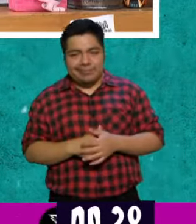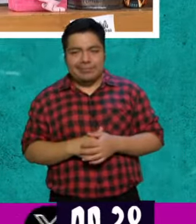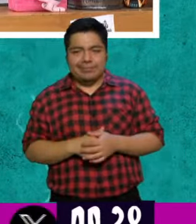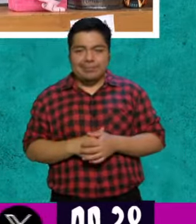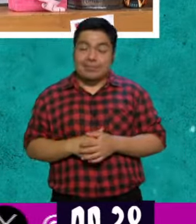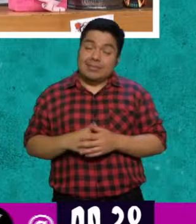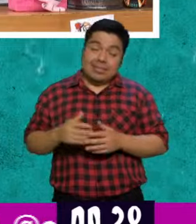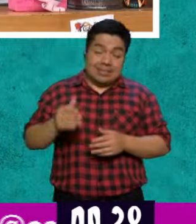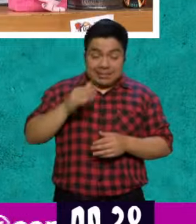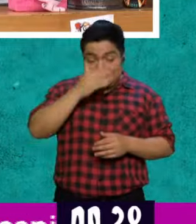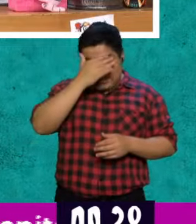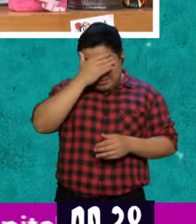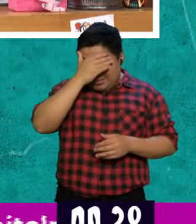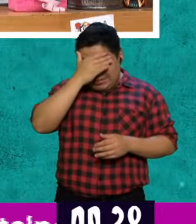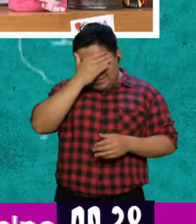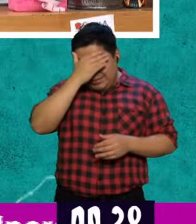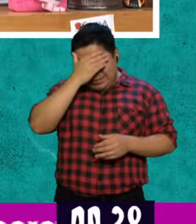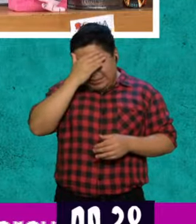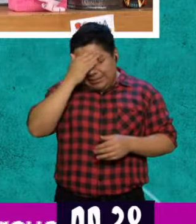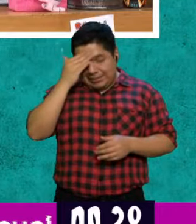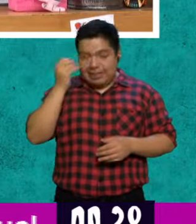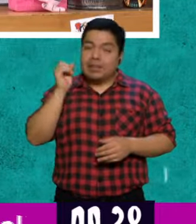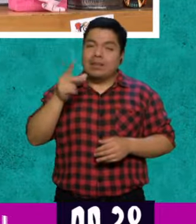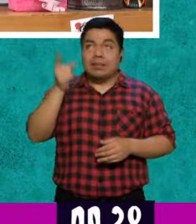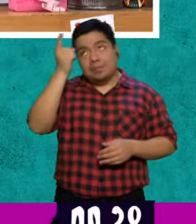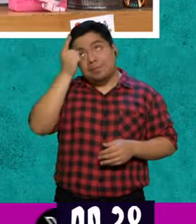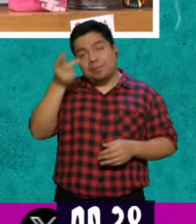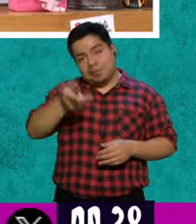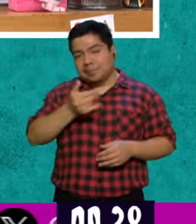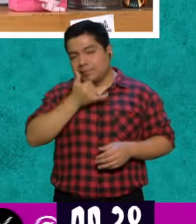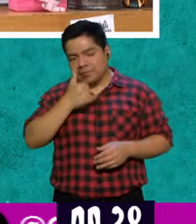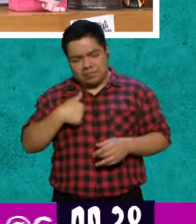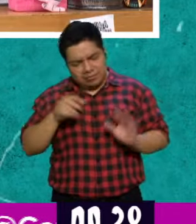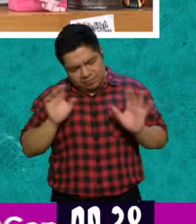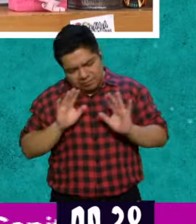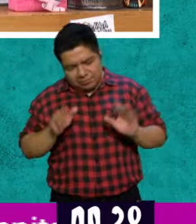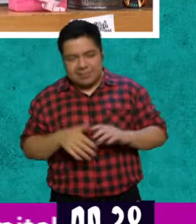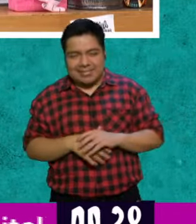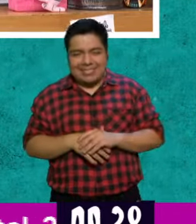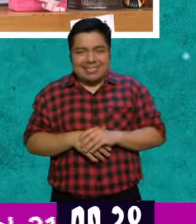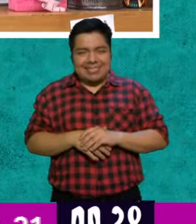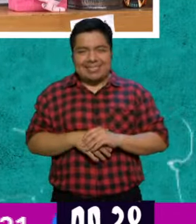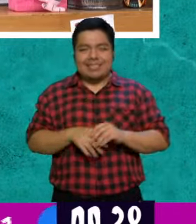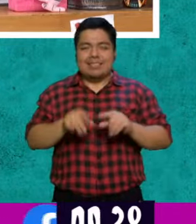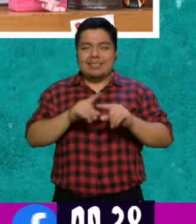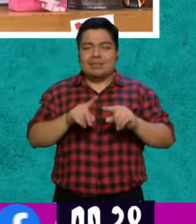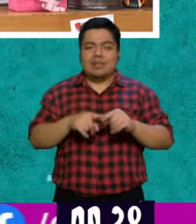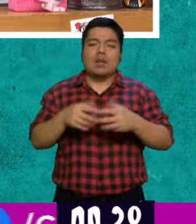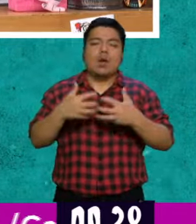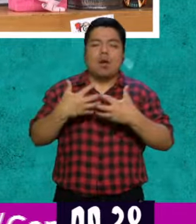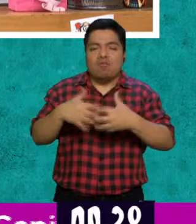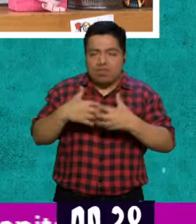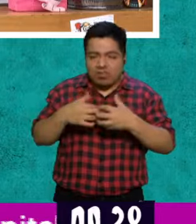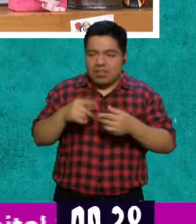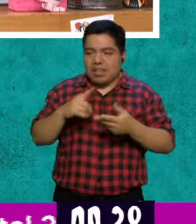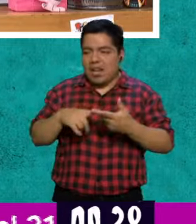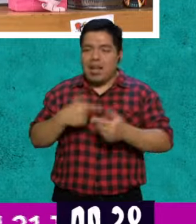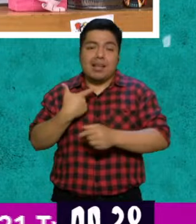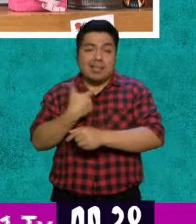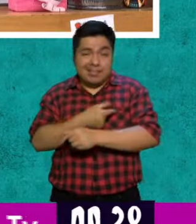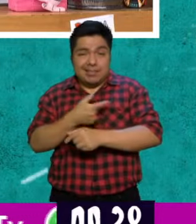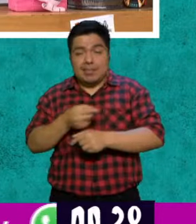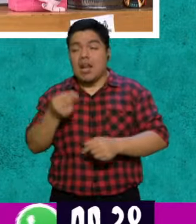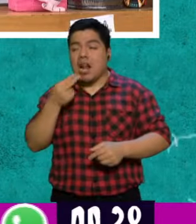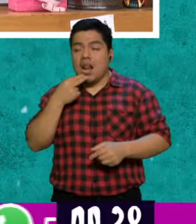Qué bárbaro. Pero bueno, hablamos de las vacunas y de cómo funcionan y por qué es